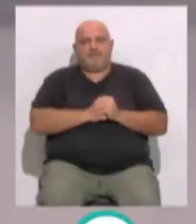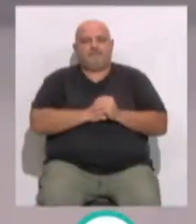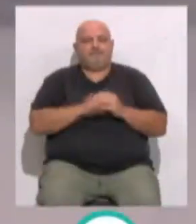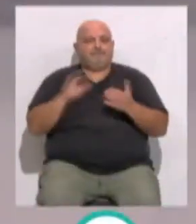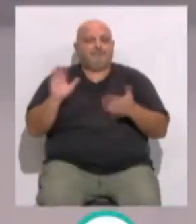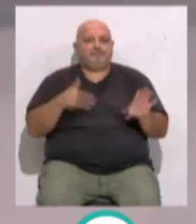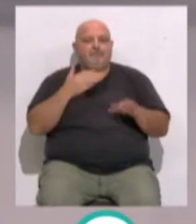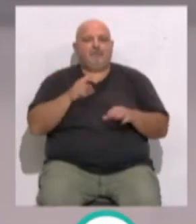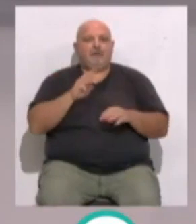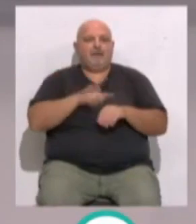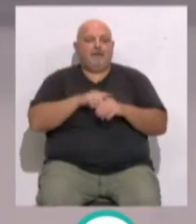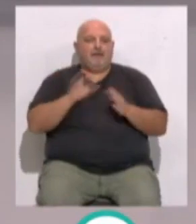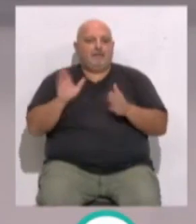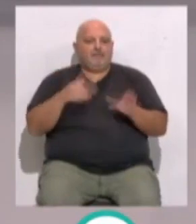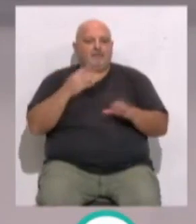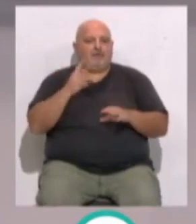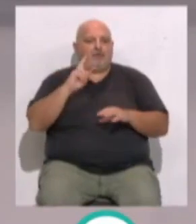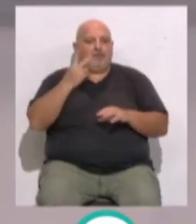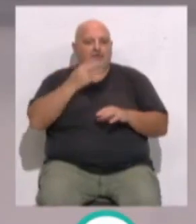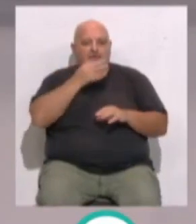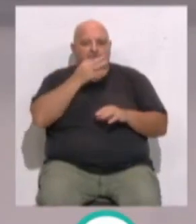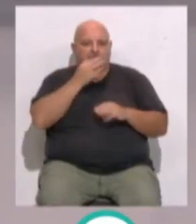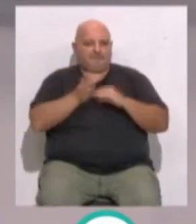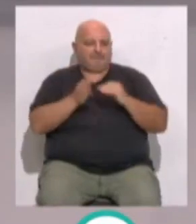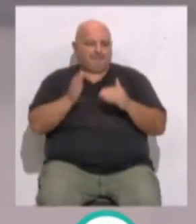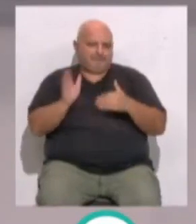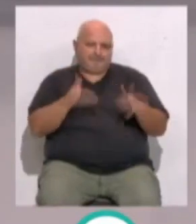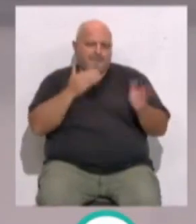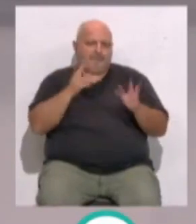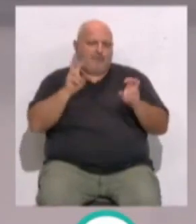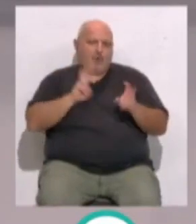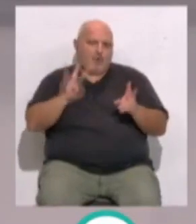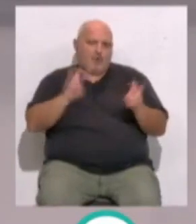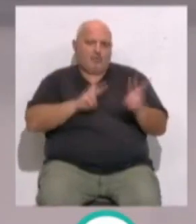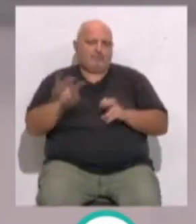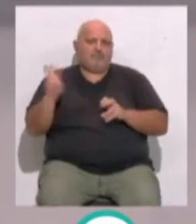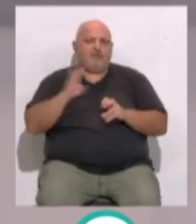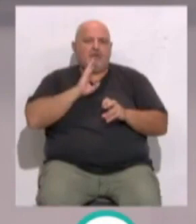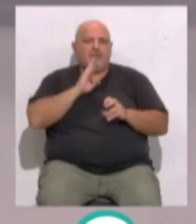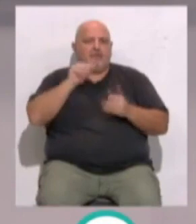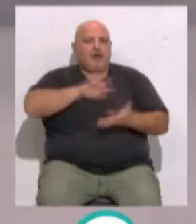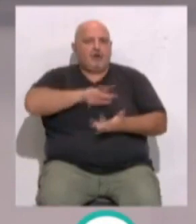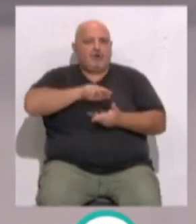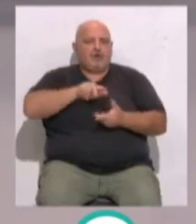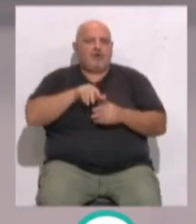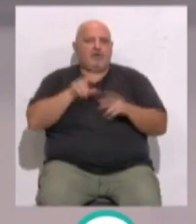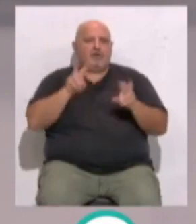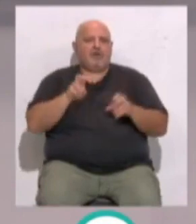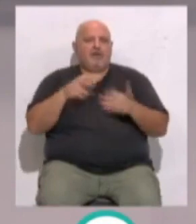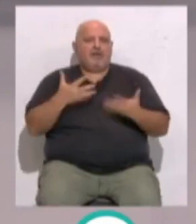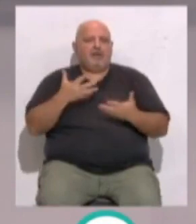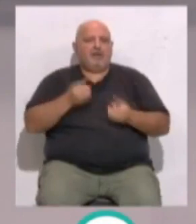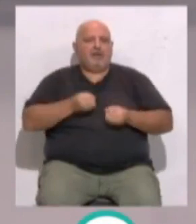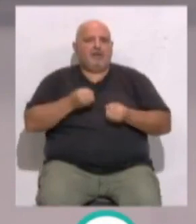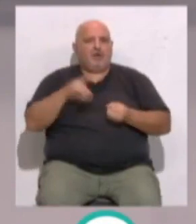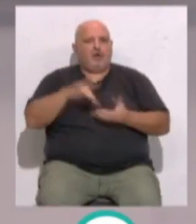Pasan 39 minutos de las 2 de la tarde. Continuamos con más noticias, más asuntos que han